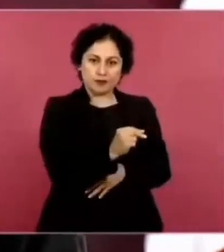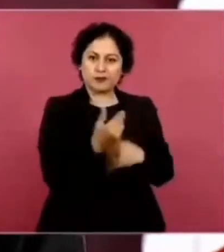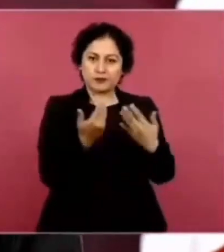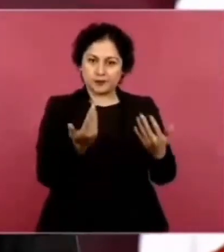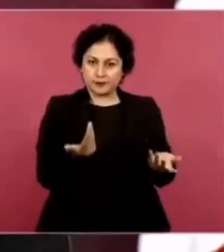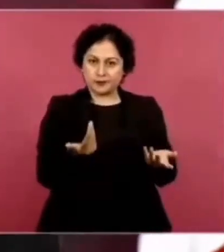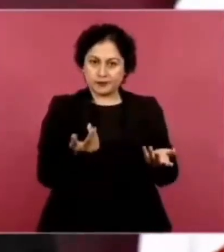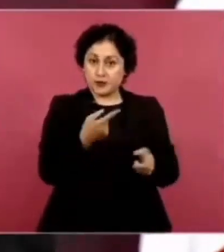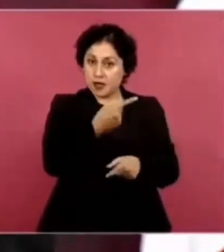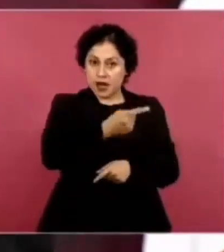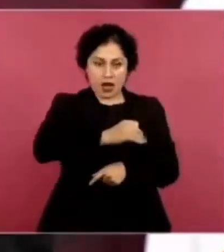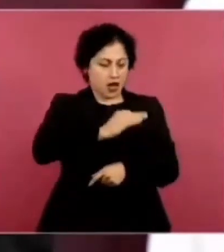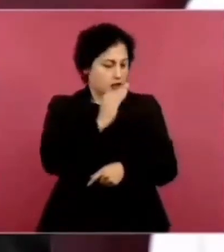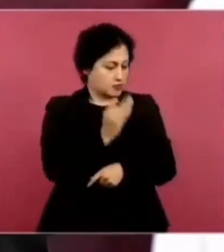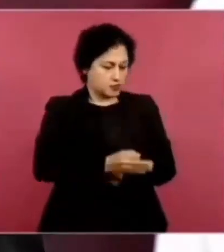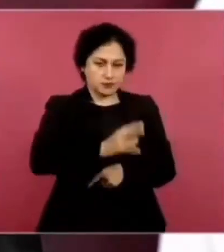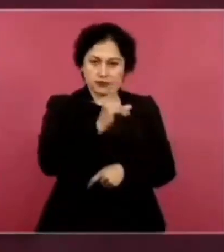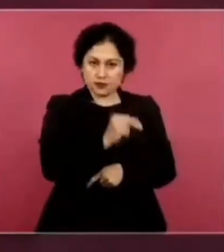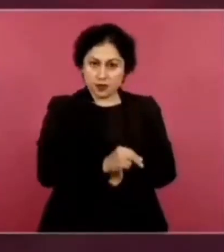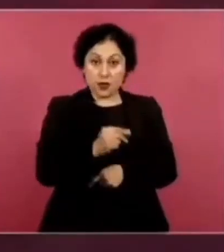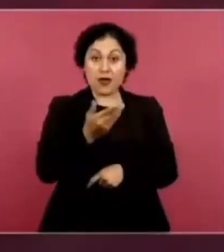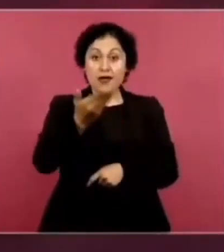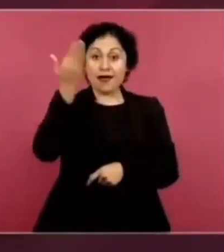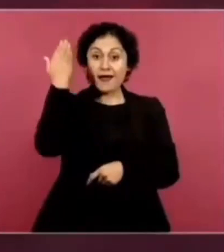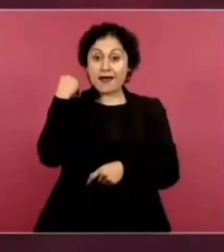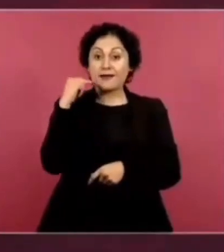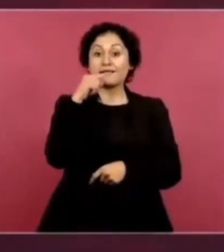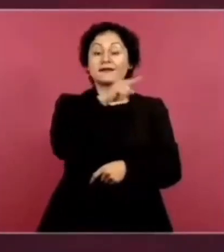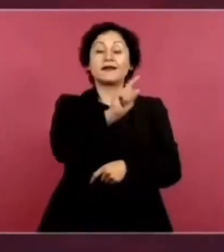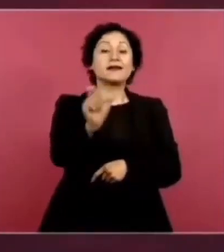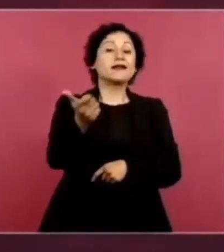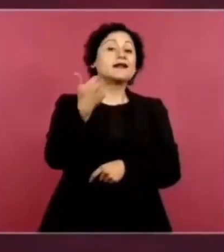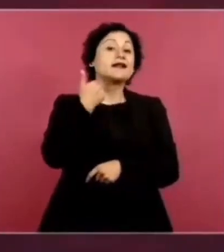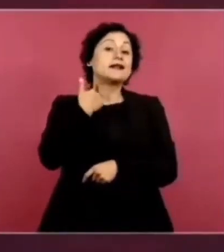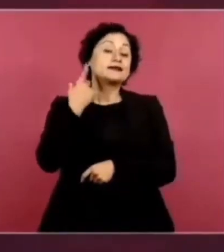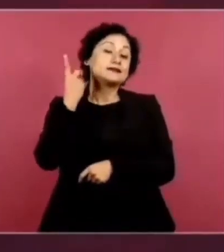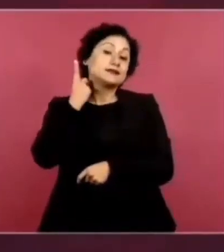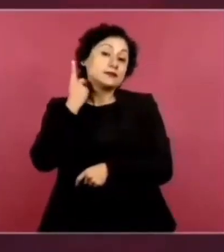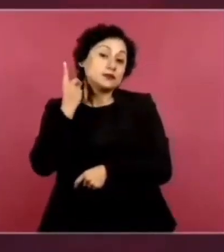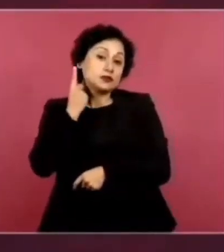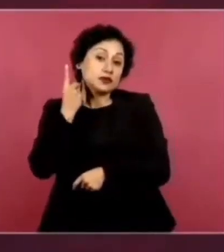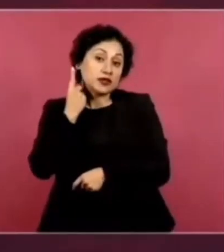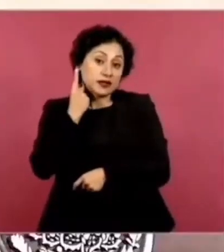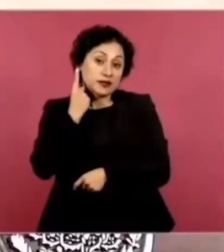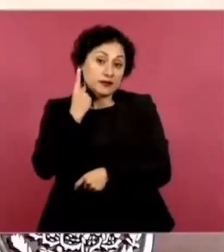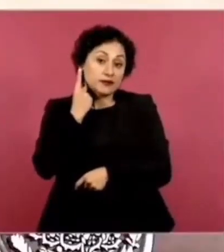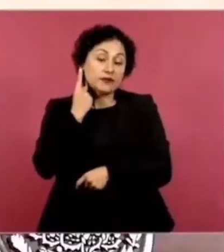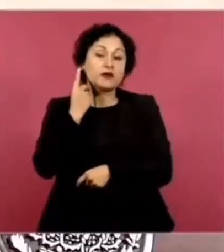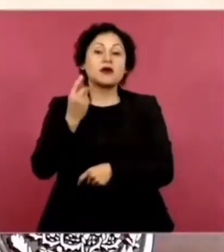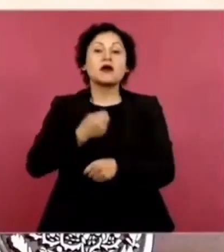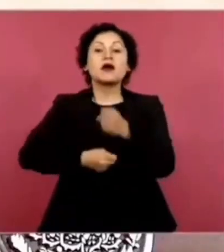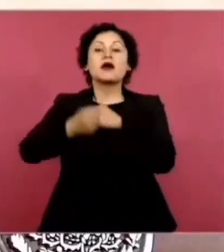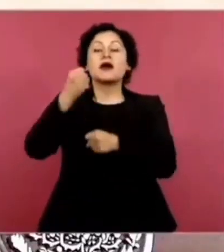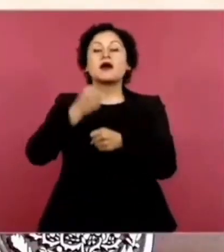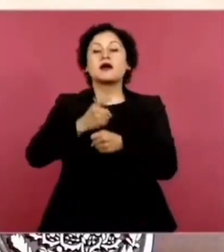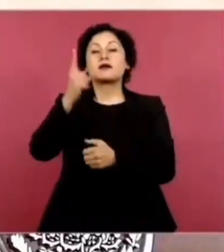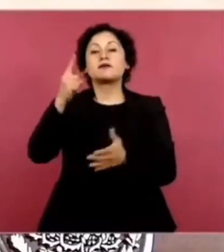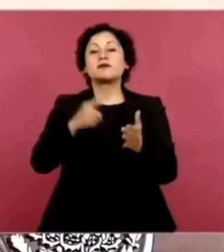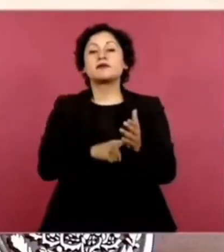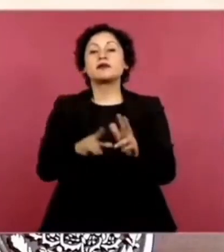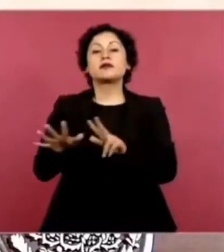a México, siendo legislador a la invasión de 1847.